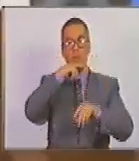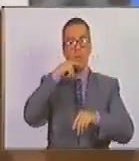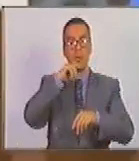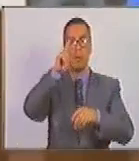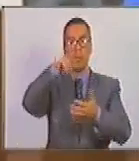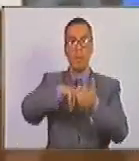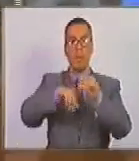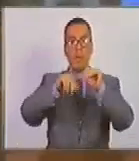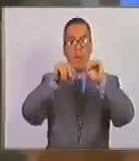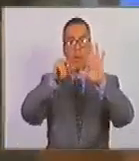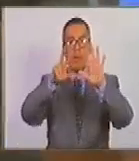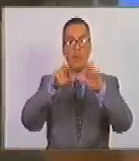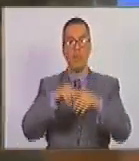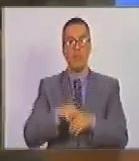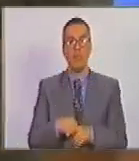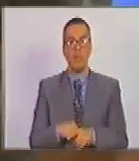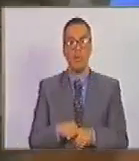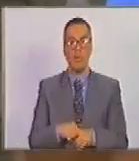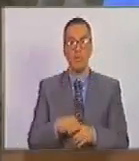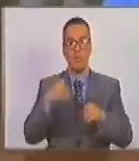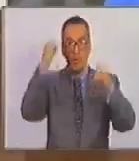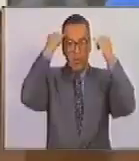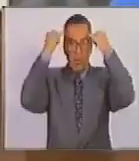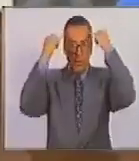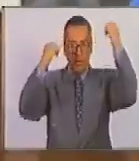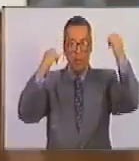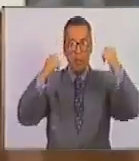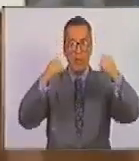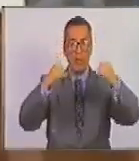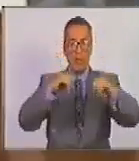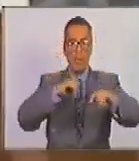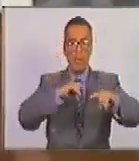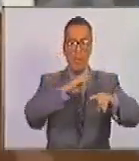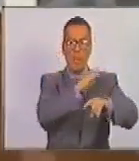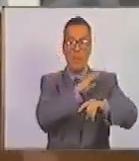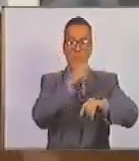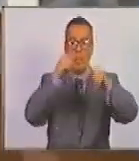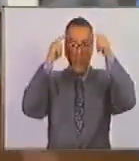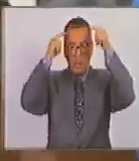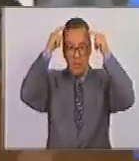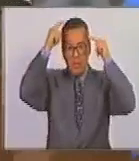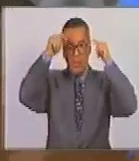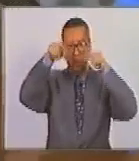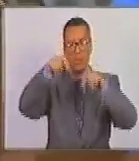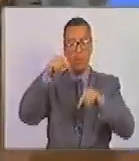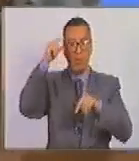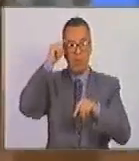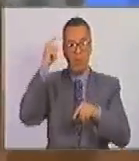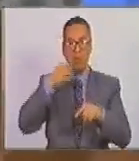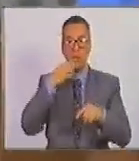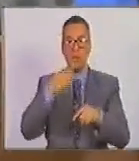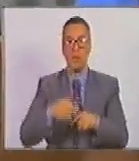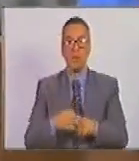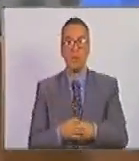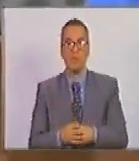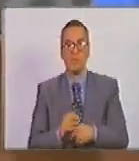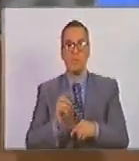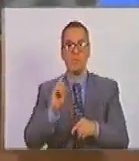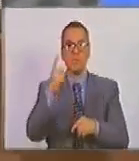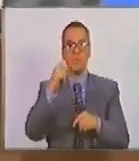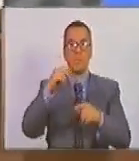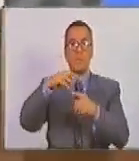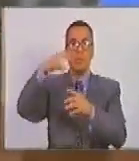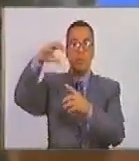2008 una idea del comandante Chávez en la cual garantizamos el primer